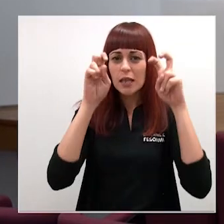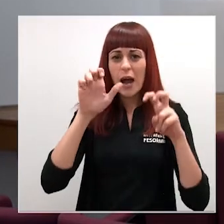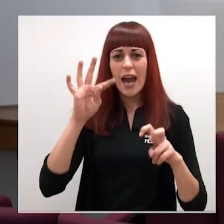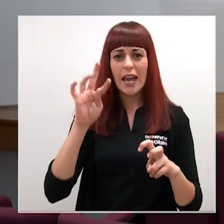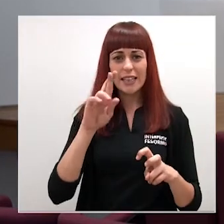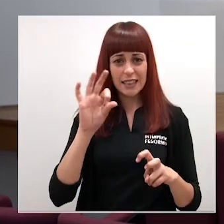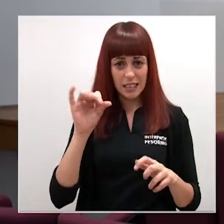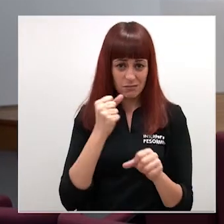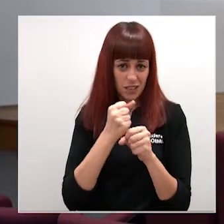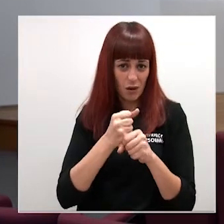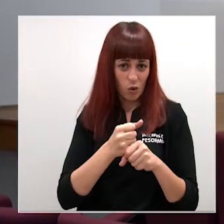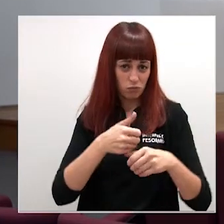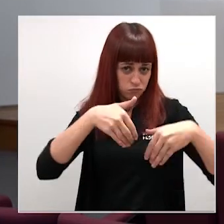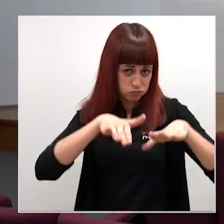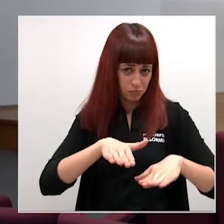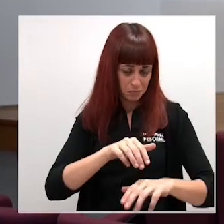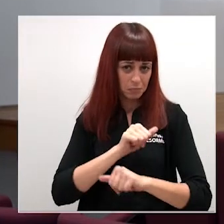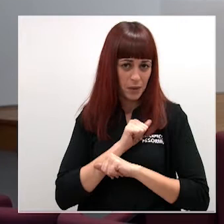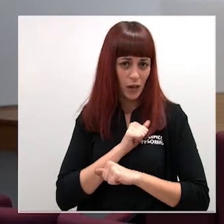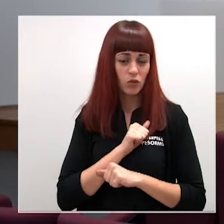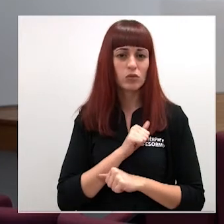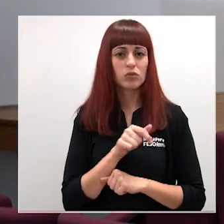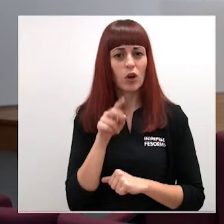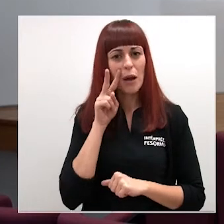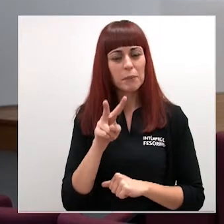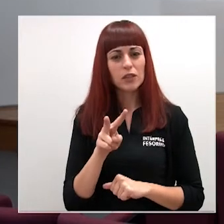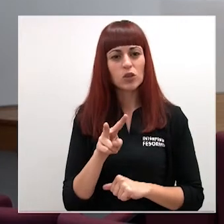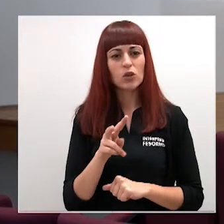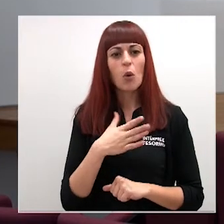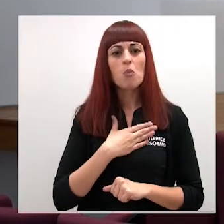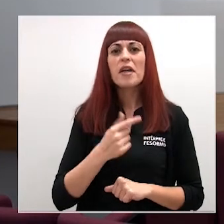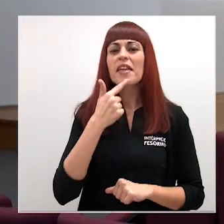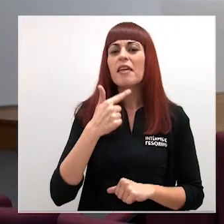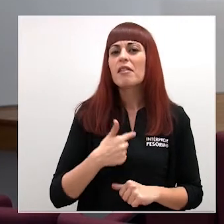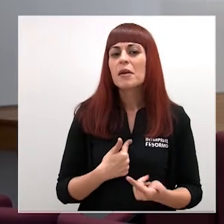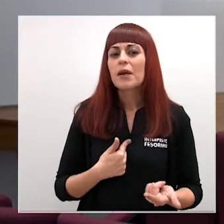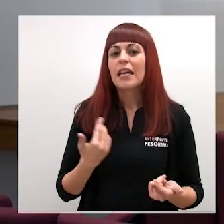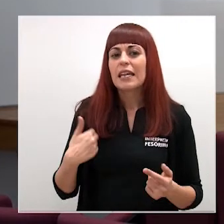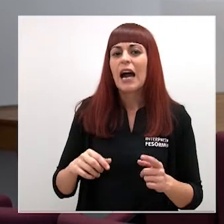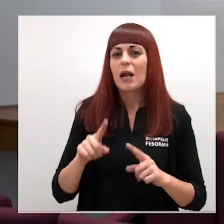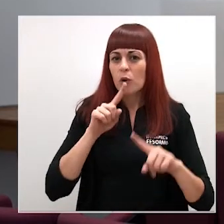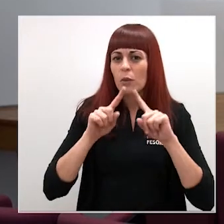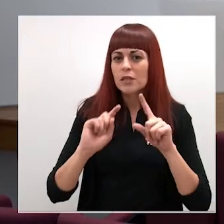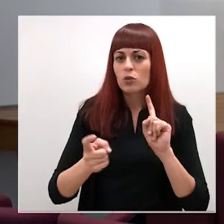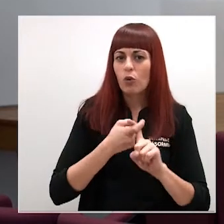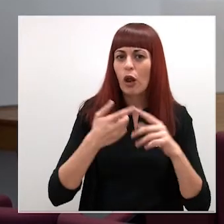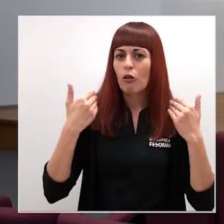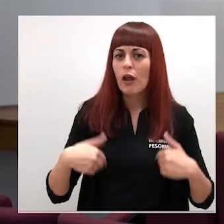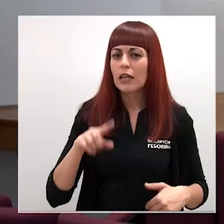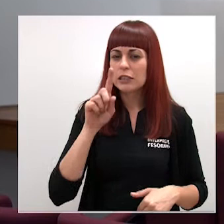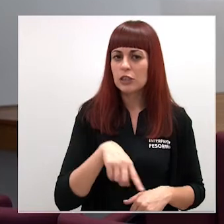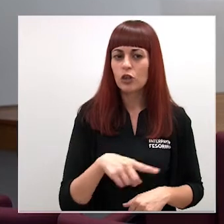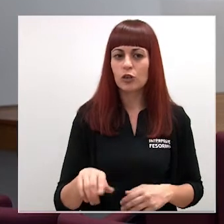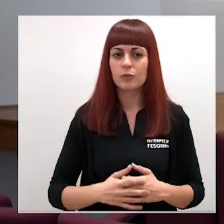tras ese descuadre de cifras de hace unos días y si nos puede decir cuántos se han resuelto ya Sí, estamos